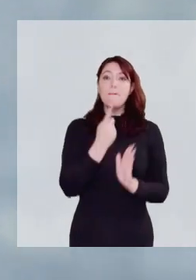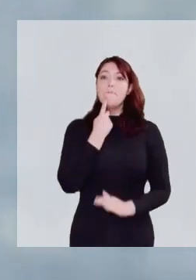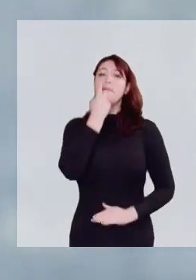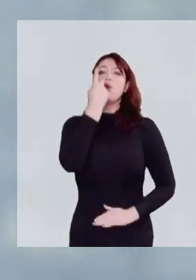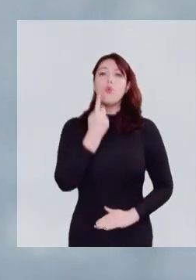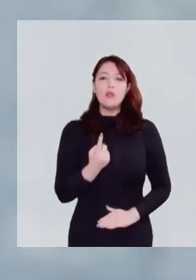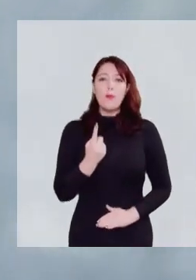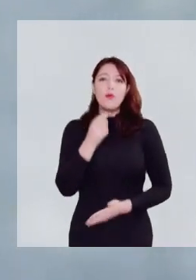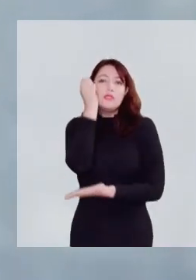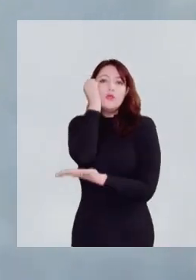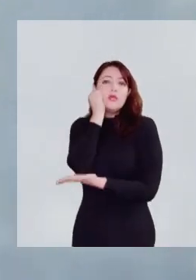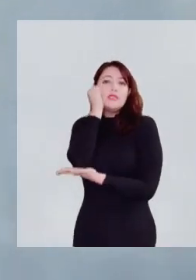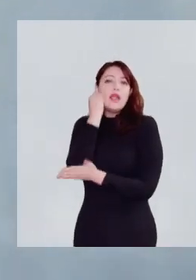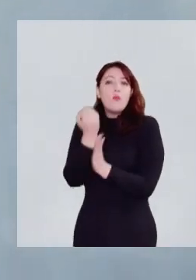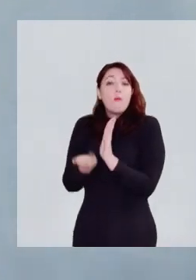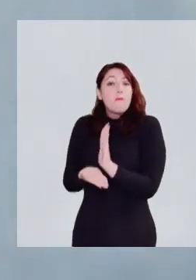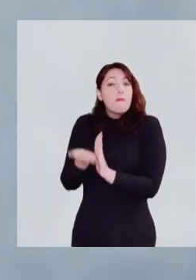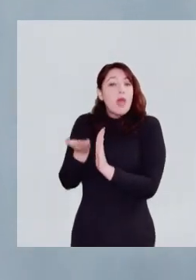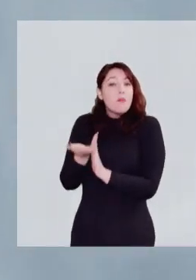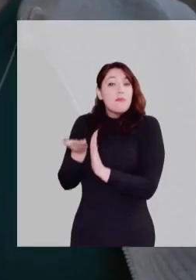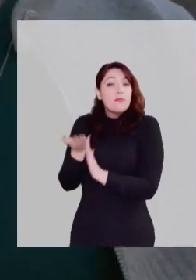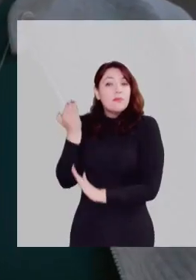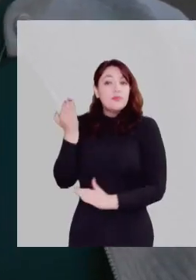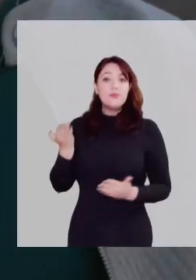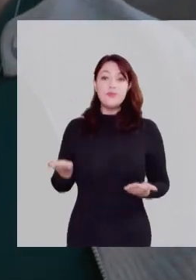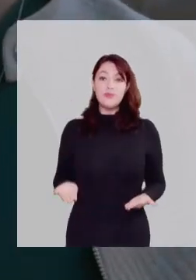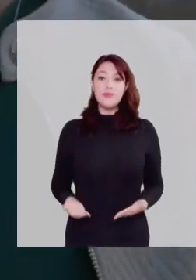preguntándose. Y si nos quisiéramos más.